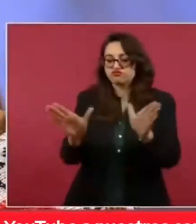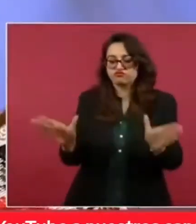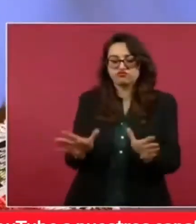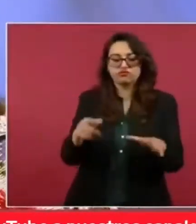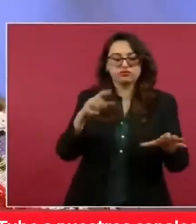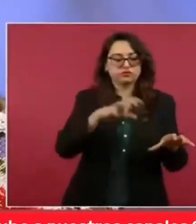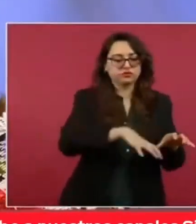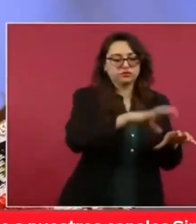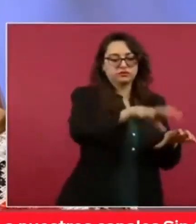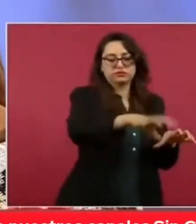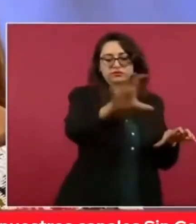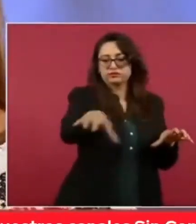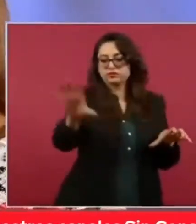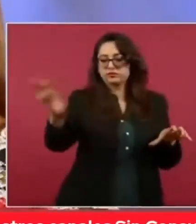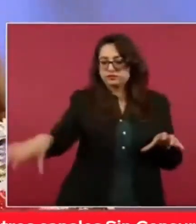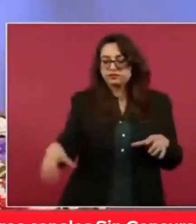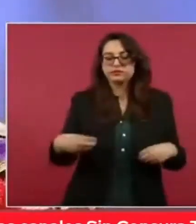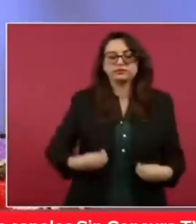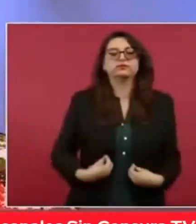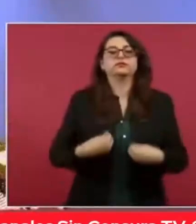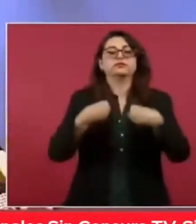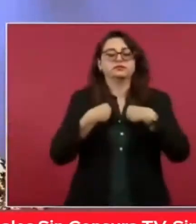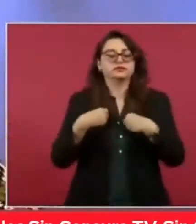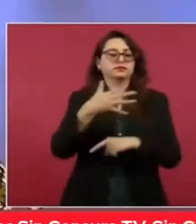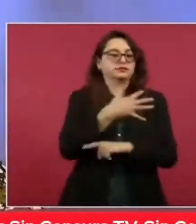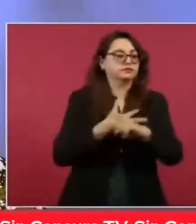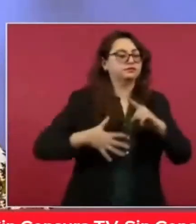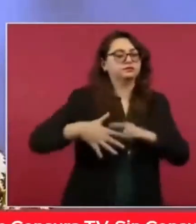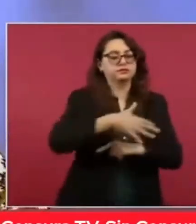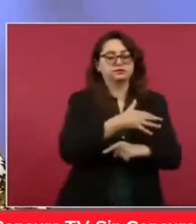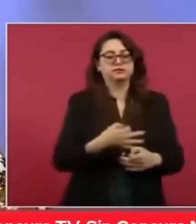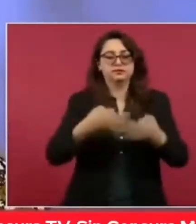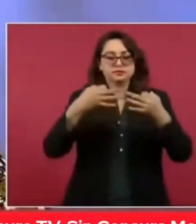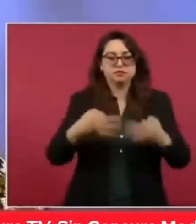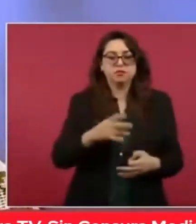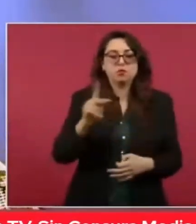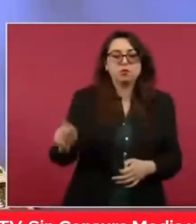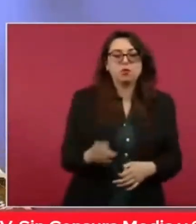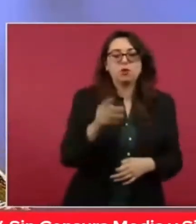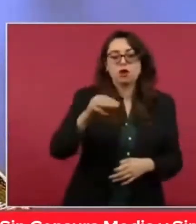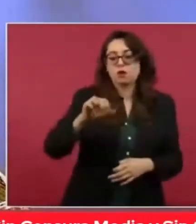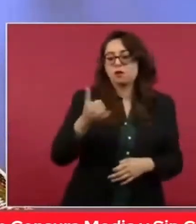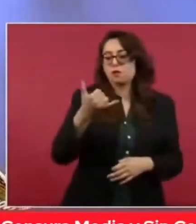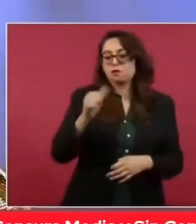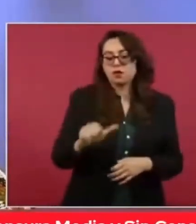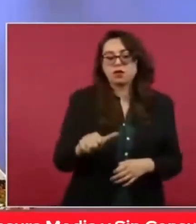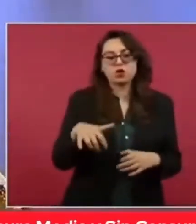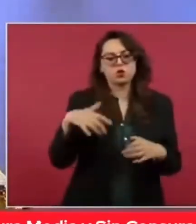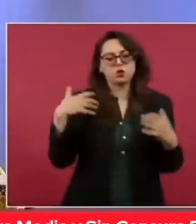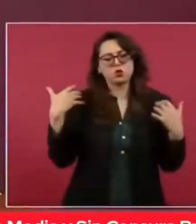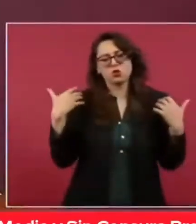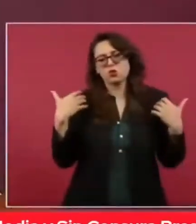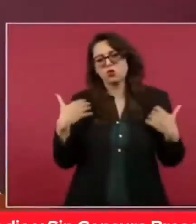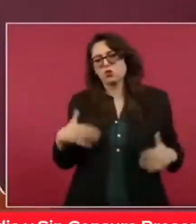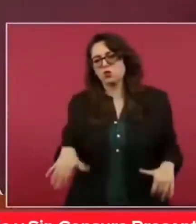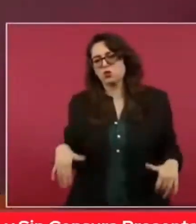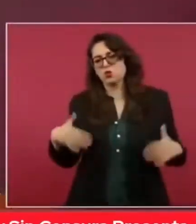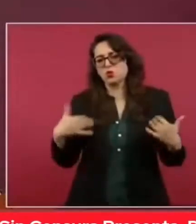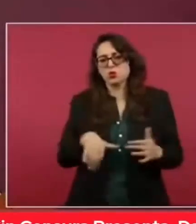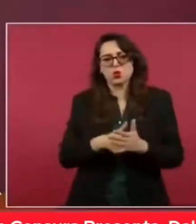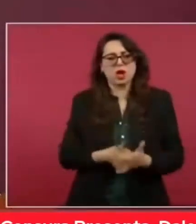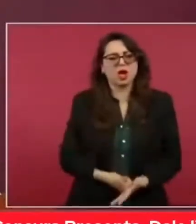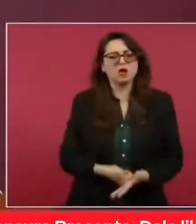locales y mejorar las condiciones de vida de los pueblos mayas. El efecto multiplicador en beneficios del Tren Maya